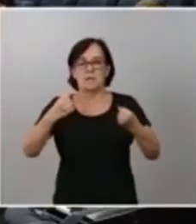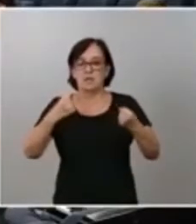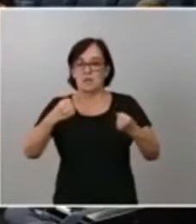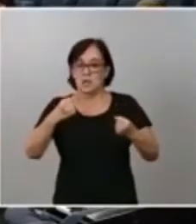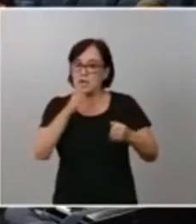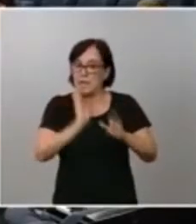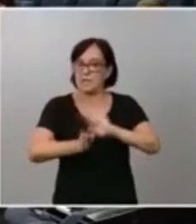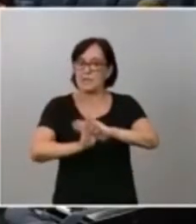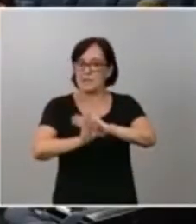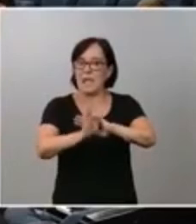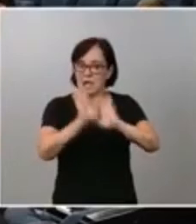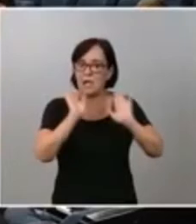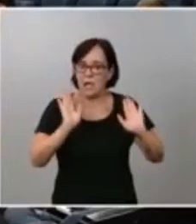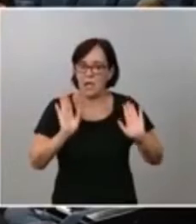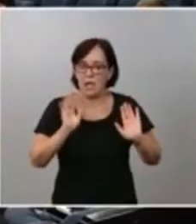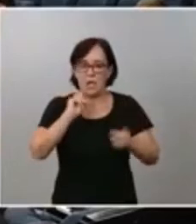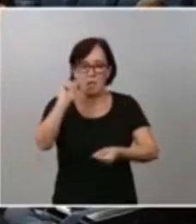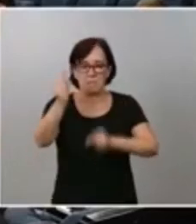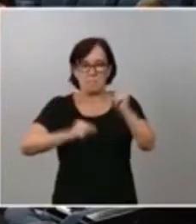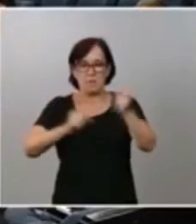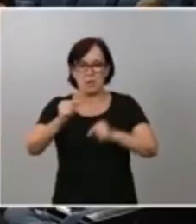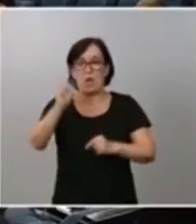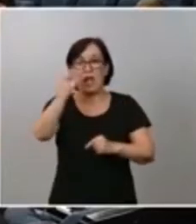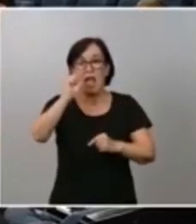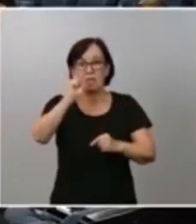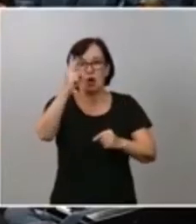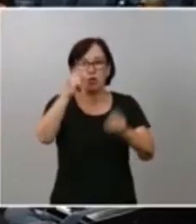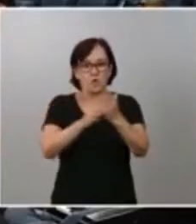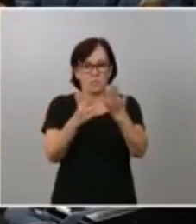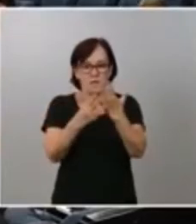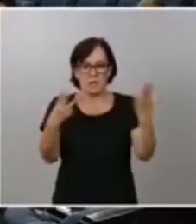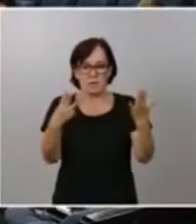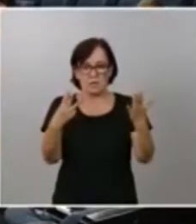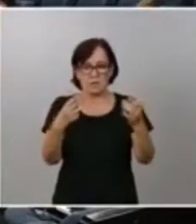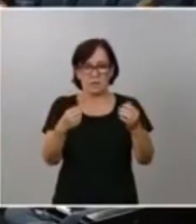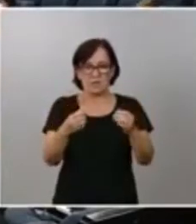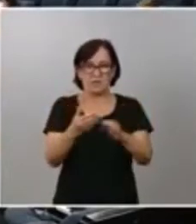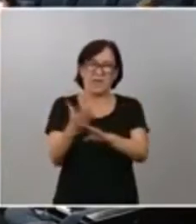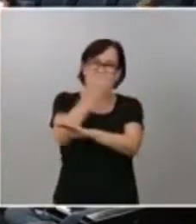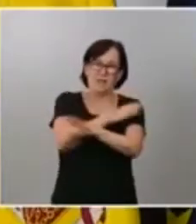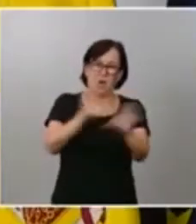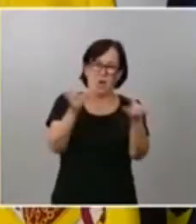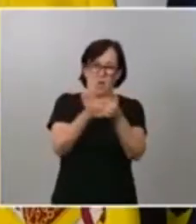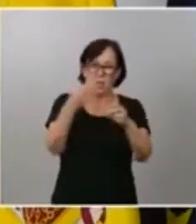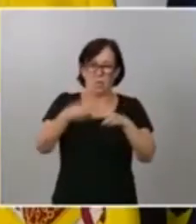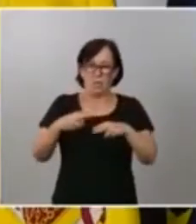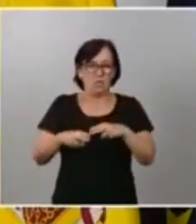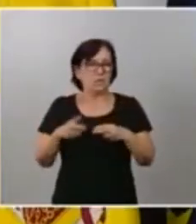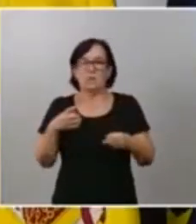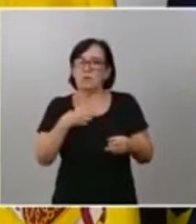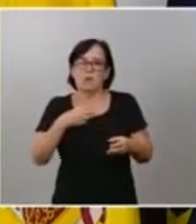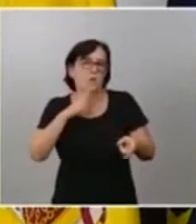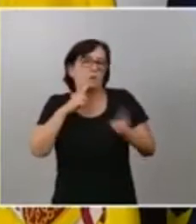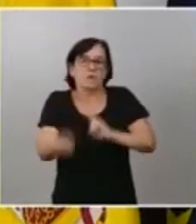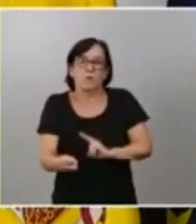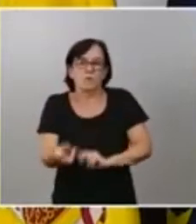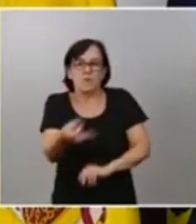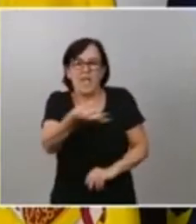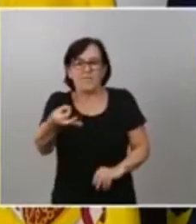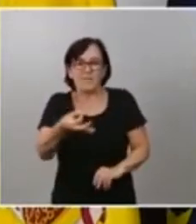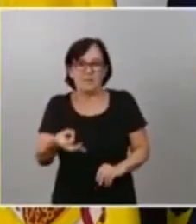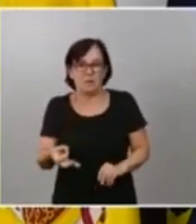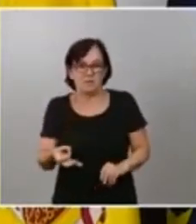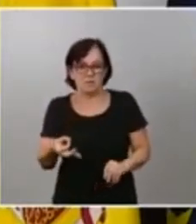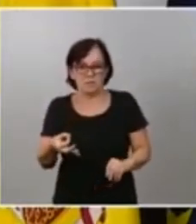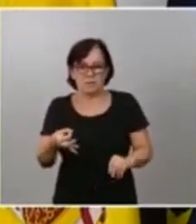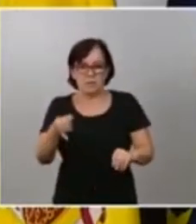con los presupuestos del año 2018, de una anterior administración no se pueden responder de una manera eficaz y equitativa como aspira el